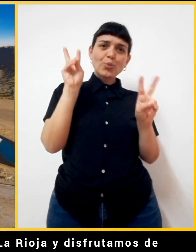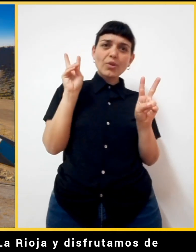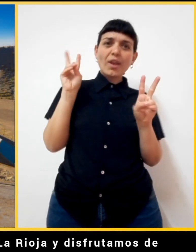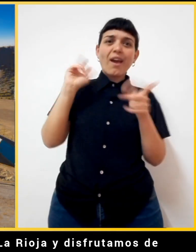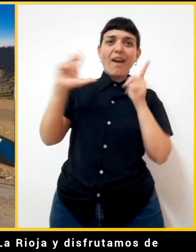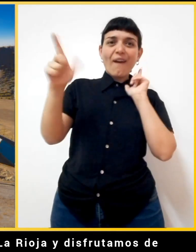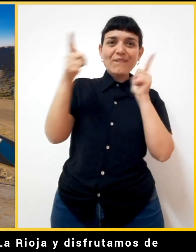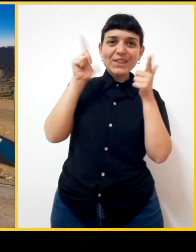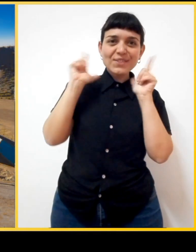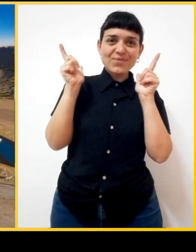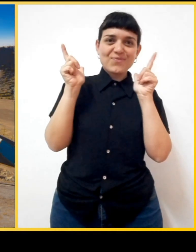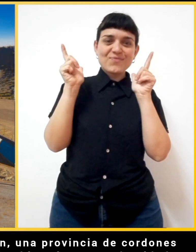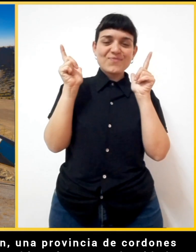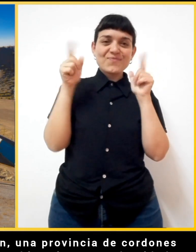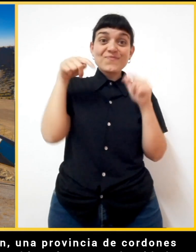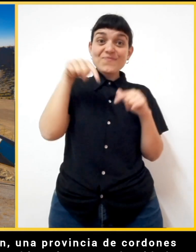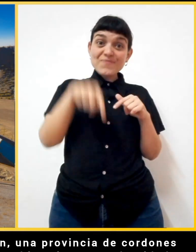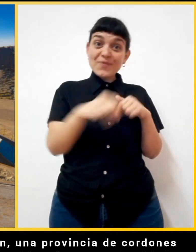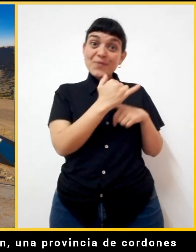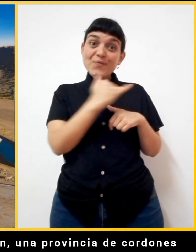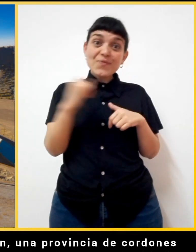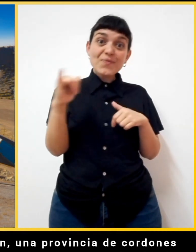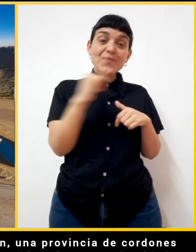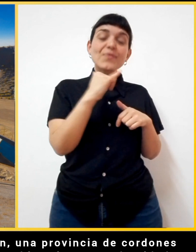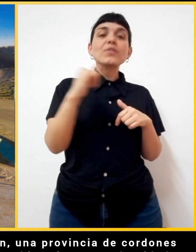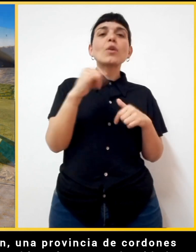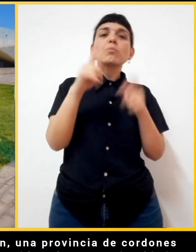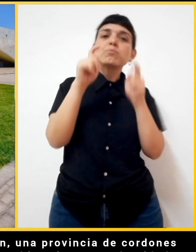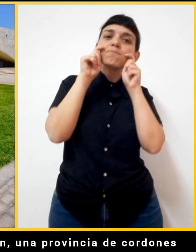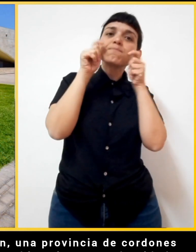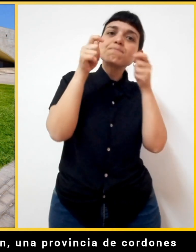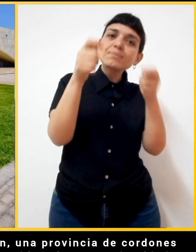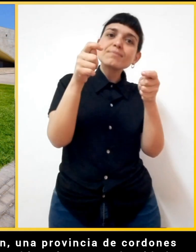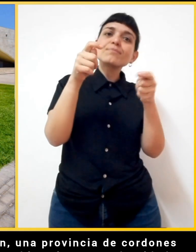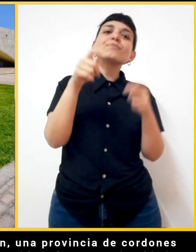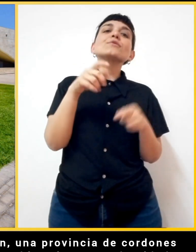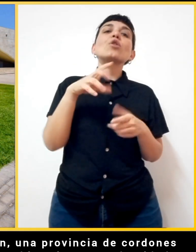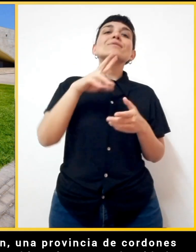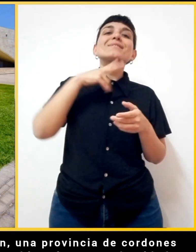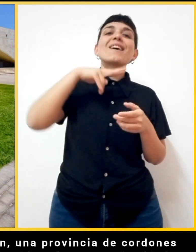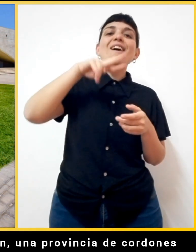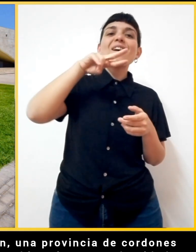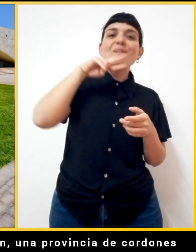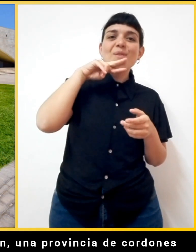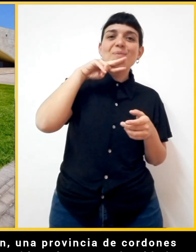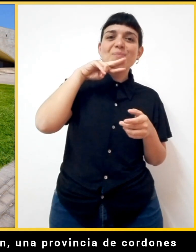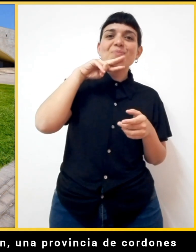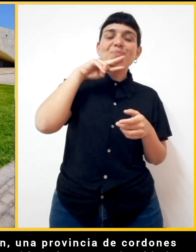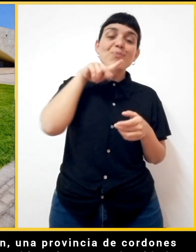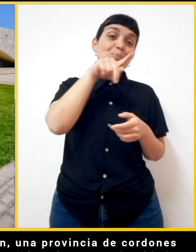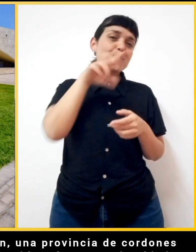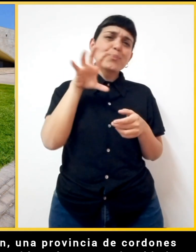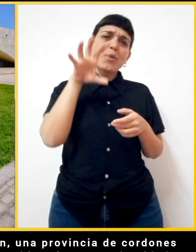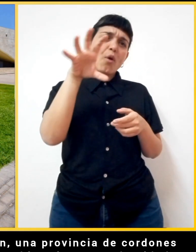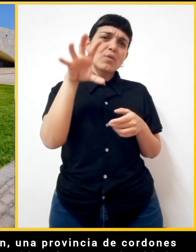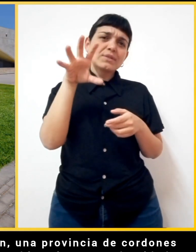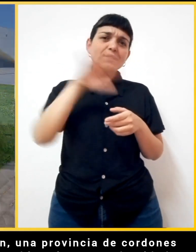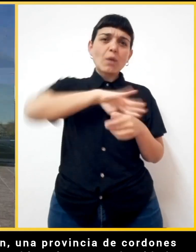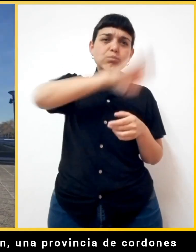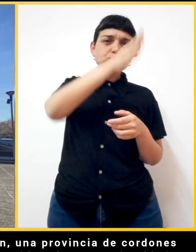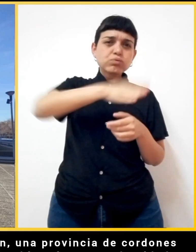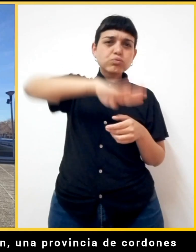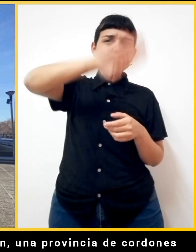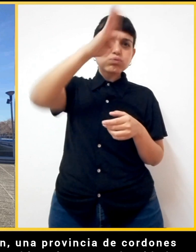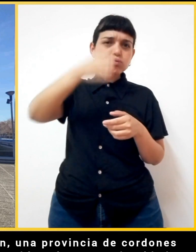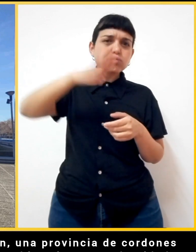aventuras. En esta oportunidad vamos a visitar San Juan, una provincia de